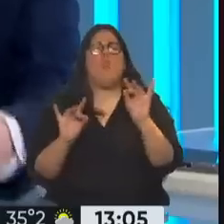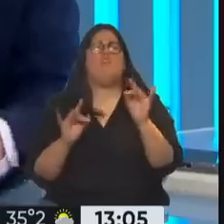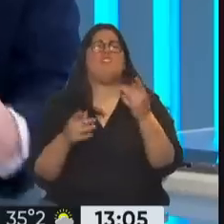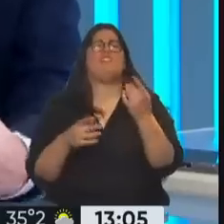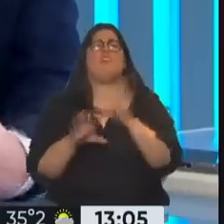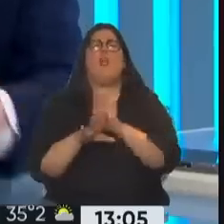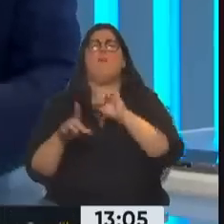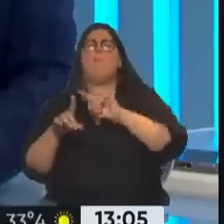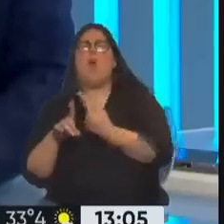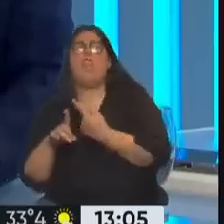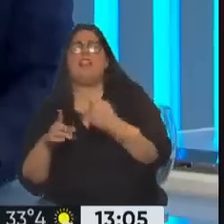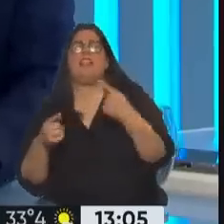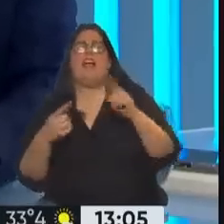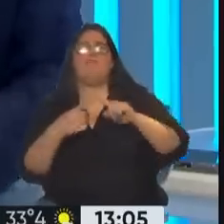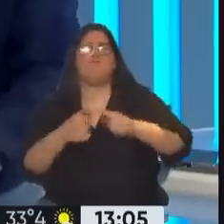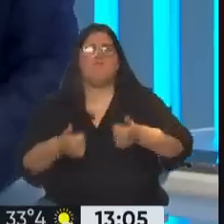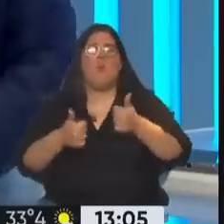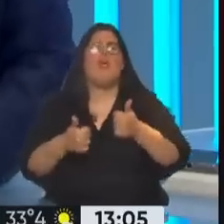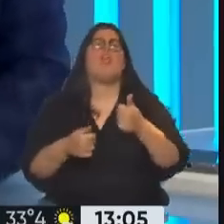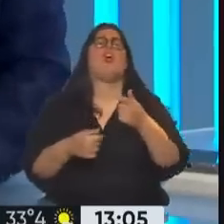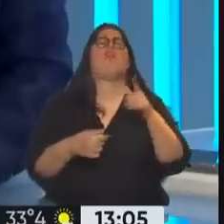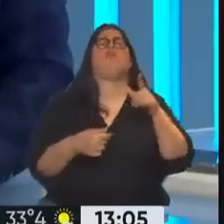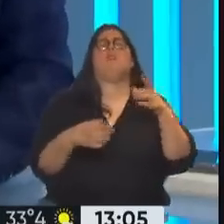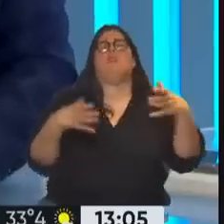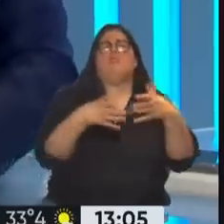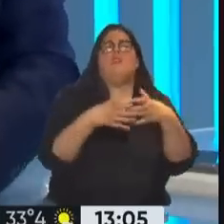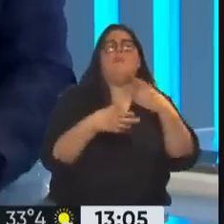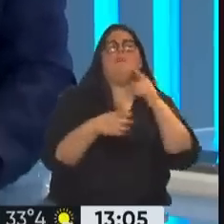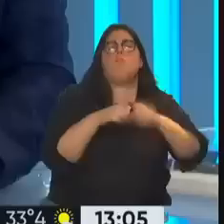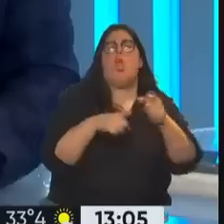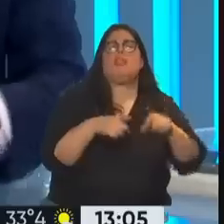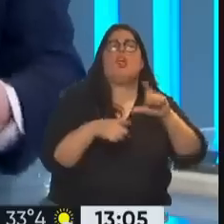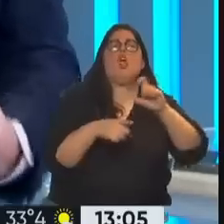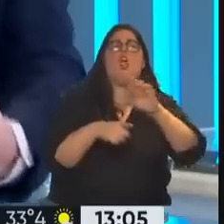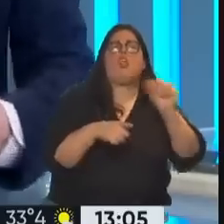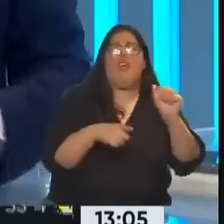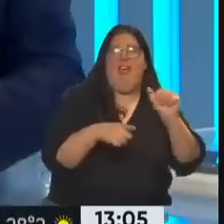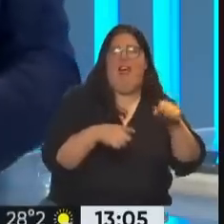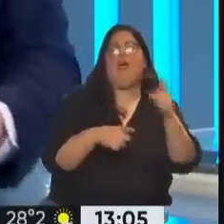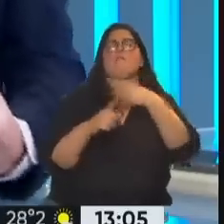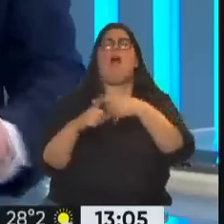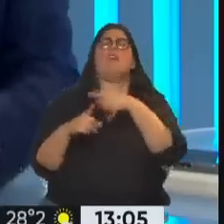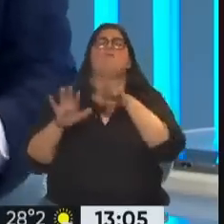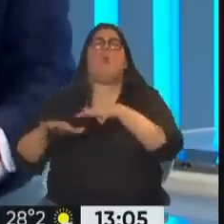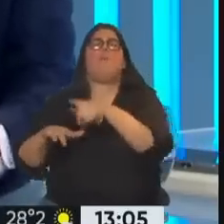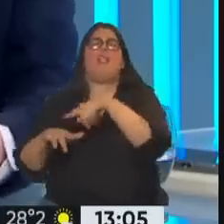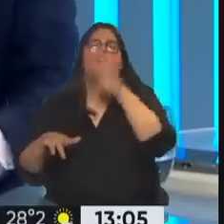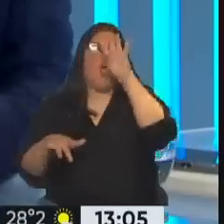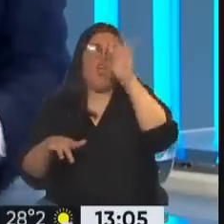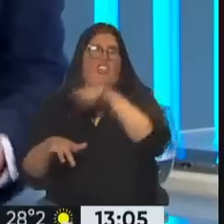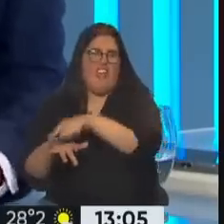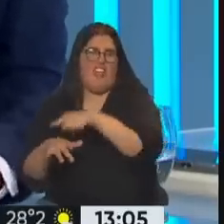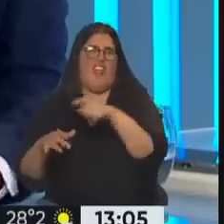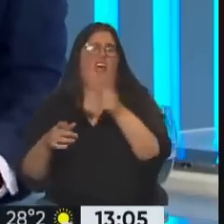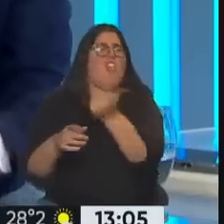entre el correísmo y el movimiento indígena, un movimiento que sabemos está fragmentado, no es una unidad, pero cómo cuesta constituir esos acuerdos.